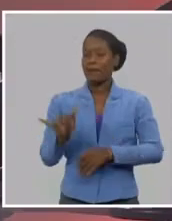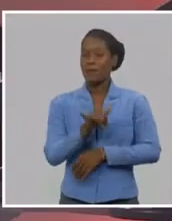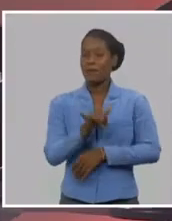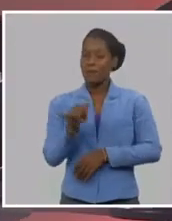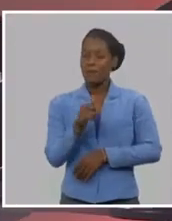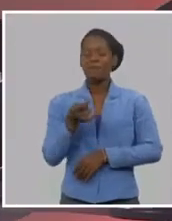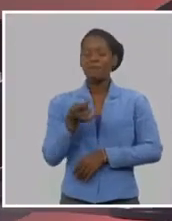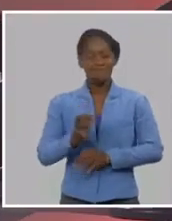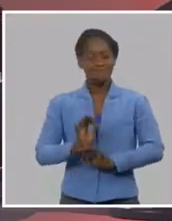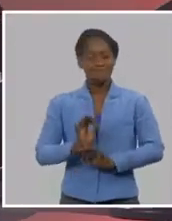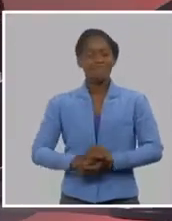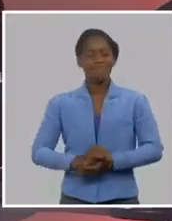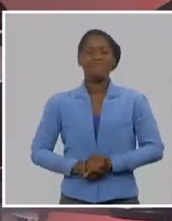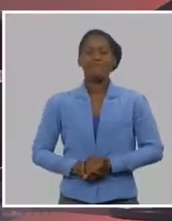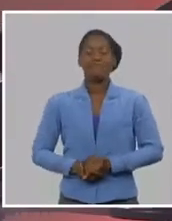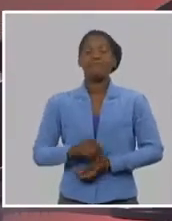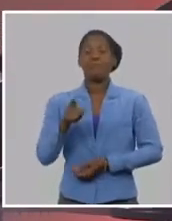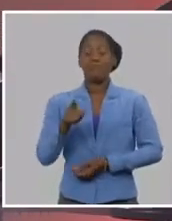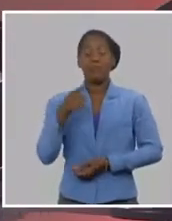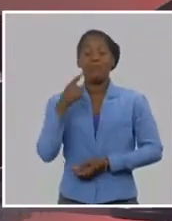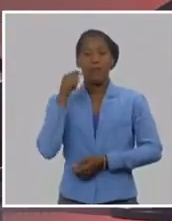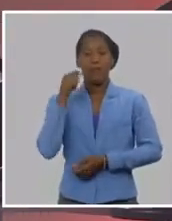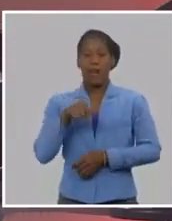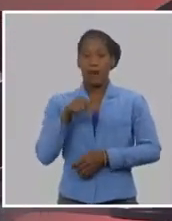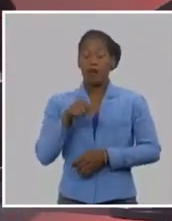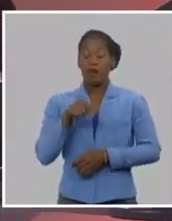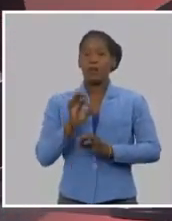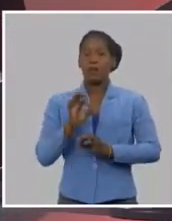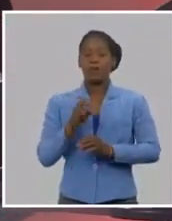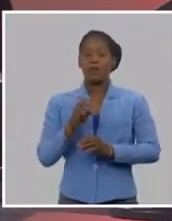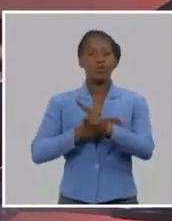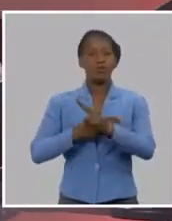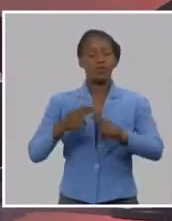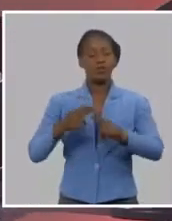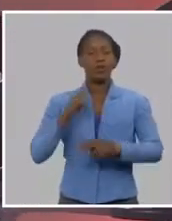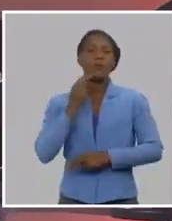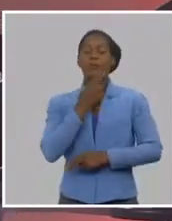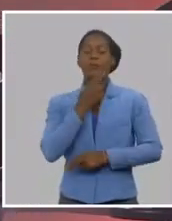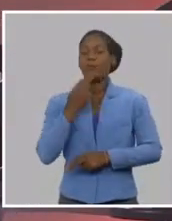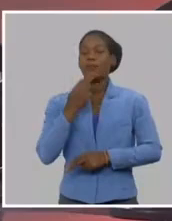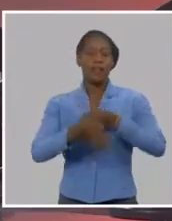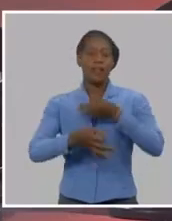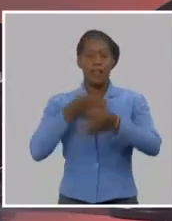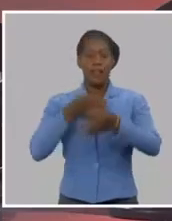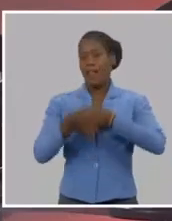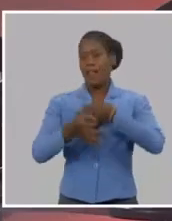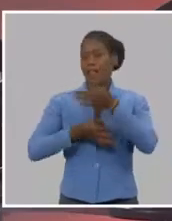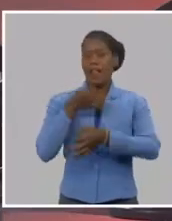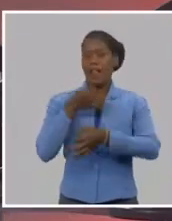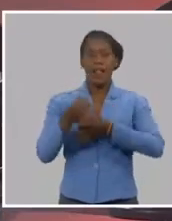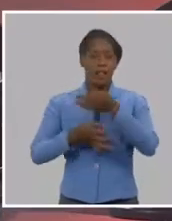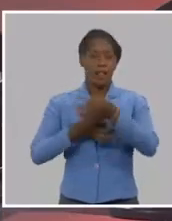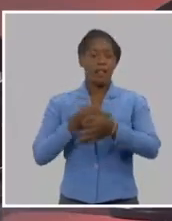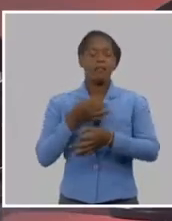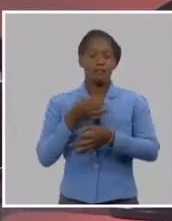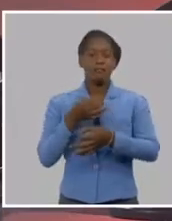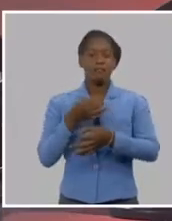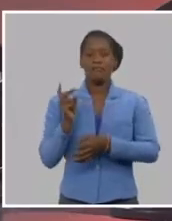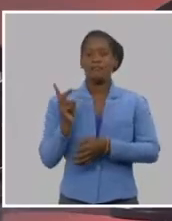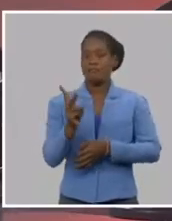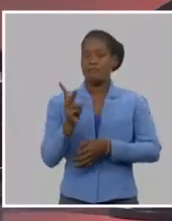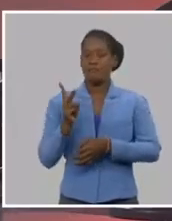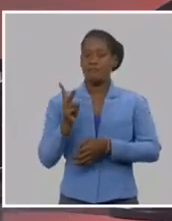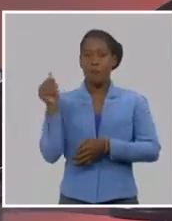Y esa es parte de ese misterio que nos acompaña, que se llama José Martí, como decía Sinti, decía también Lezama